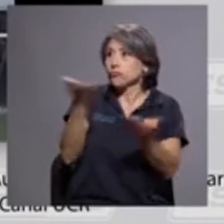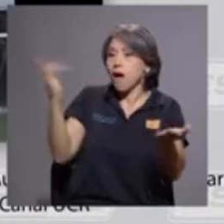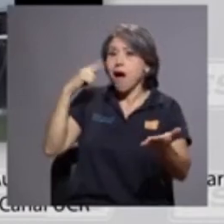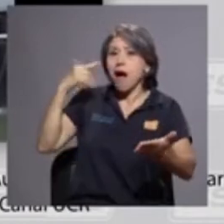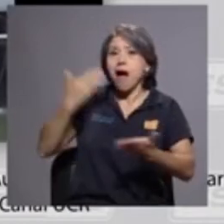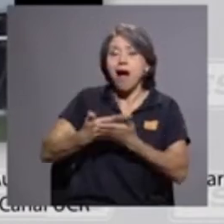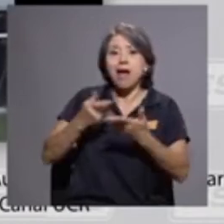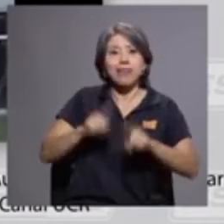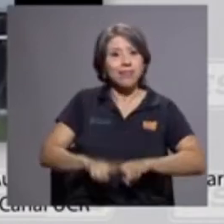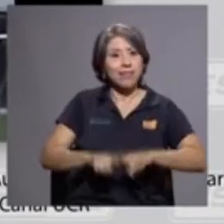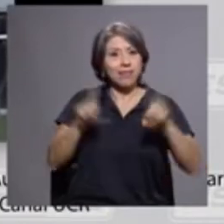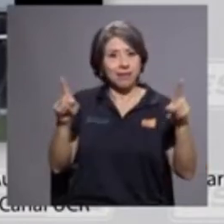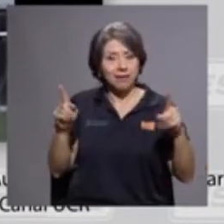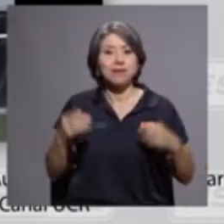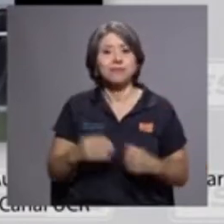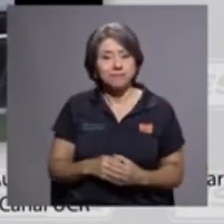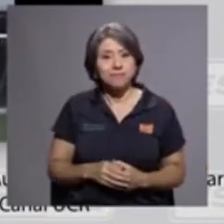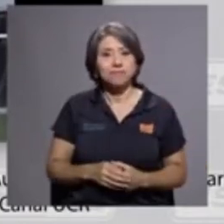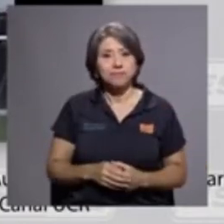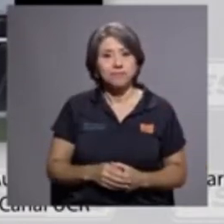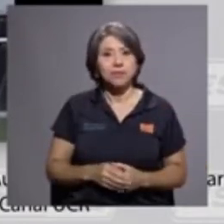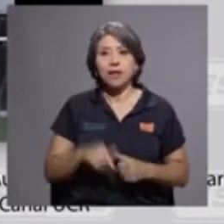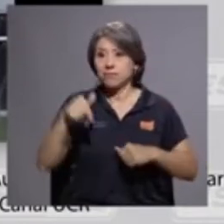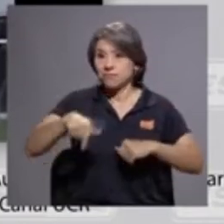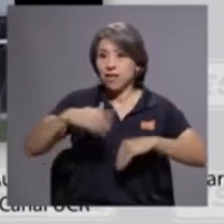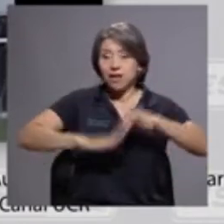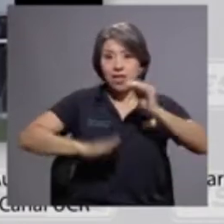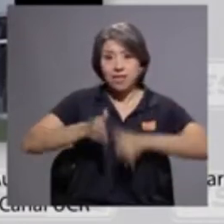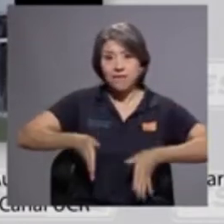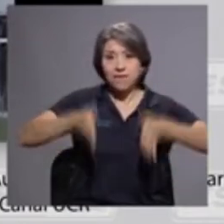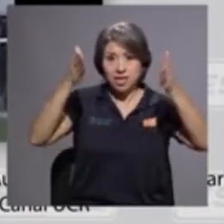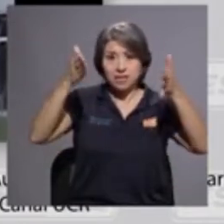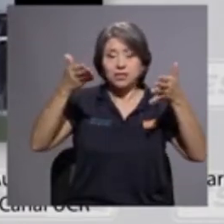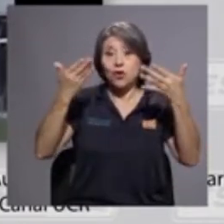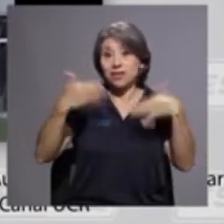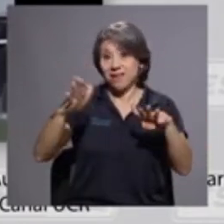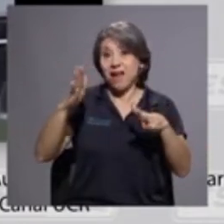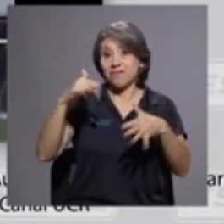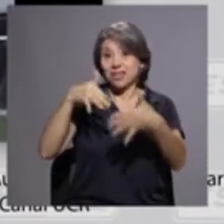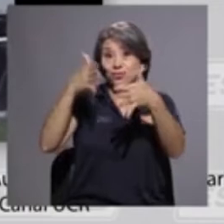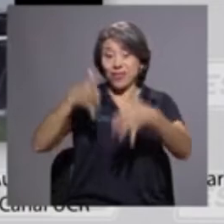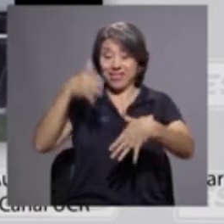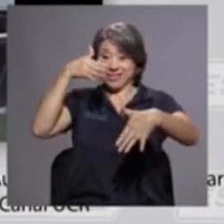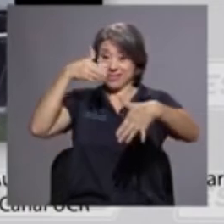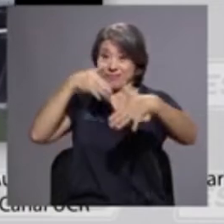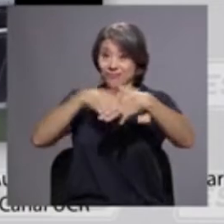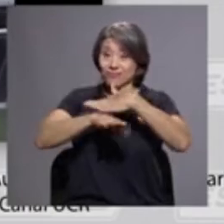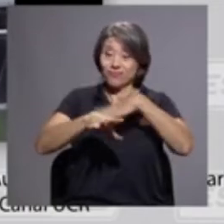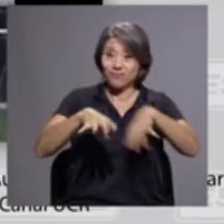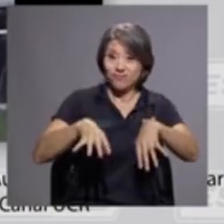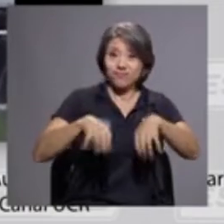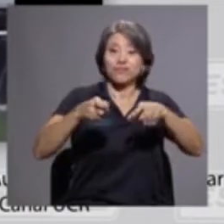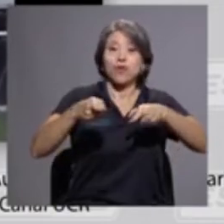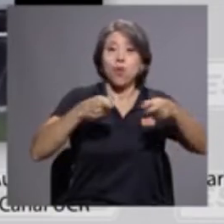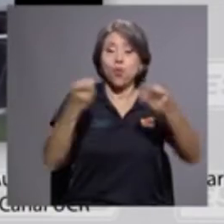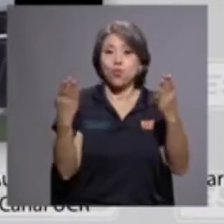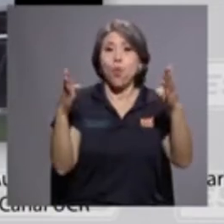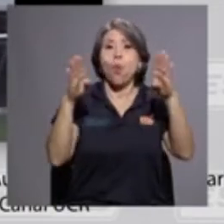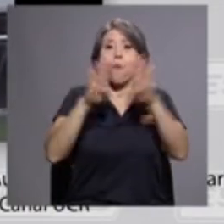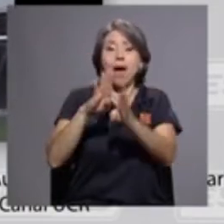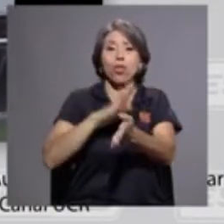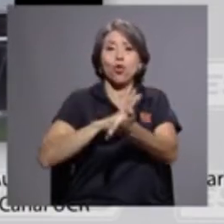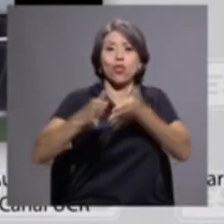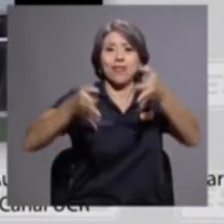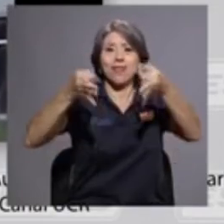lo contrario, ¿no? Un edificio que fue tomado, fue tomado de forma digna y